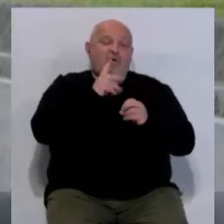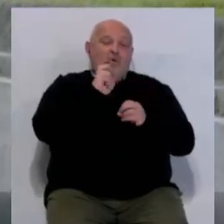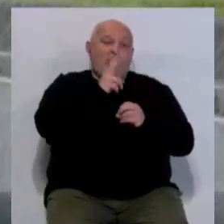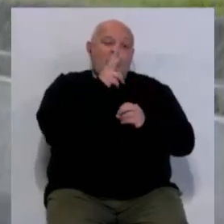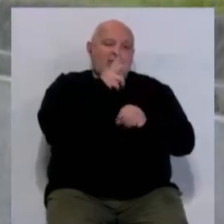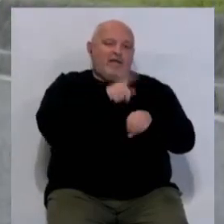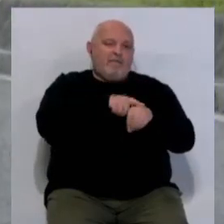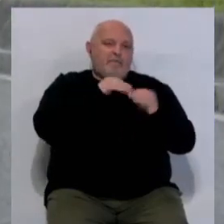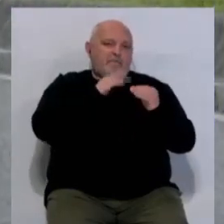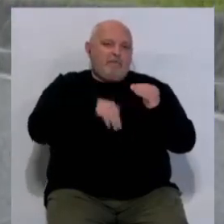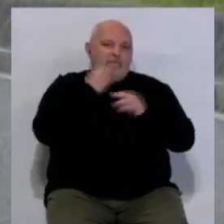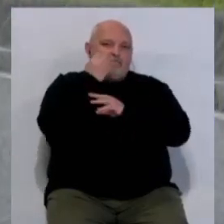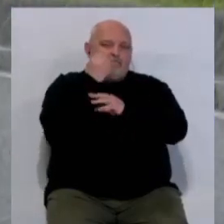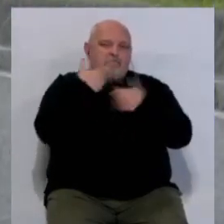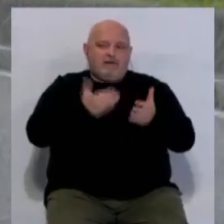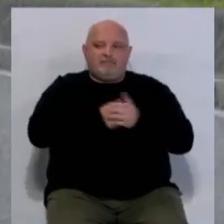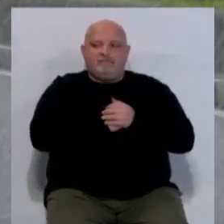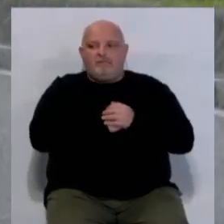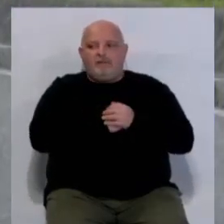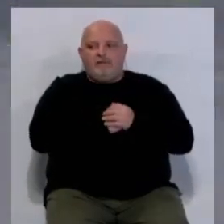que tiene más núcleos semafóricos.